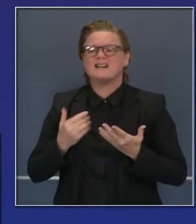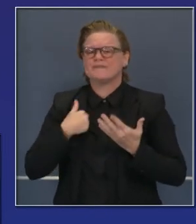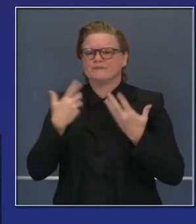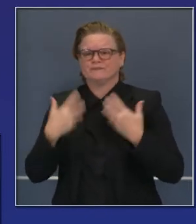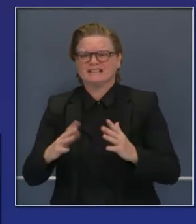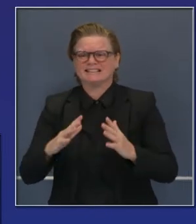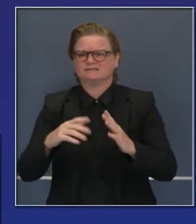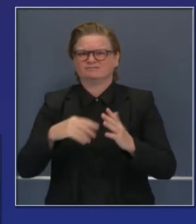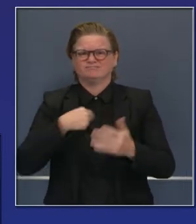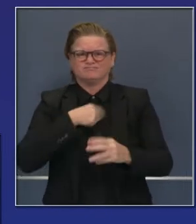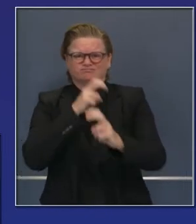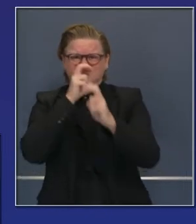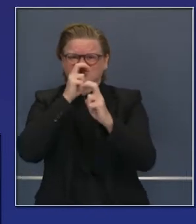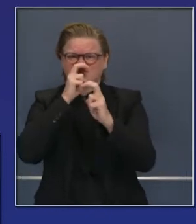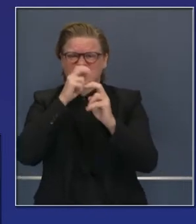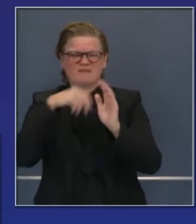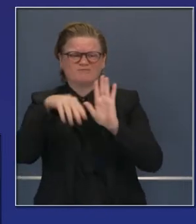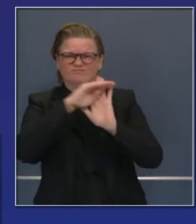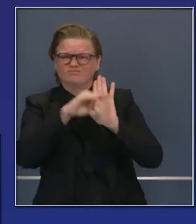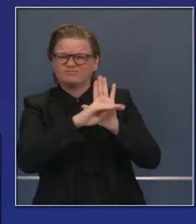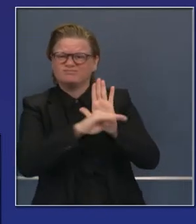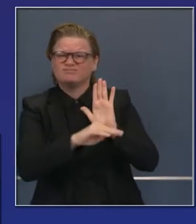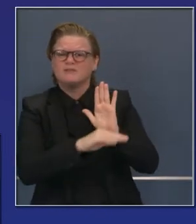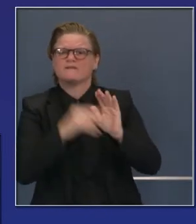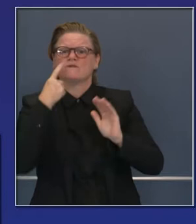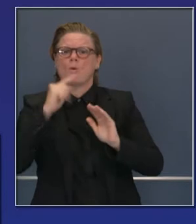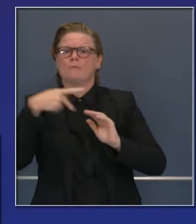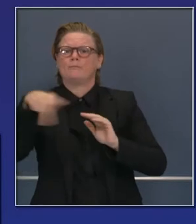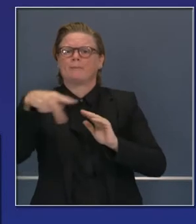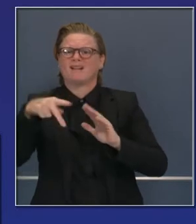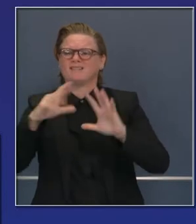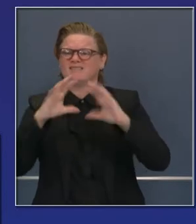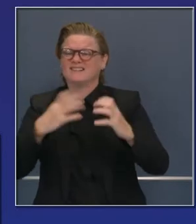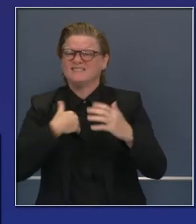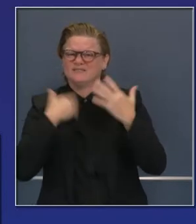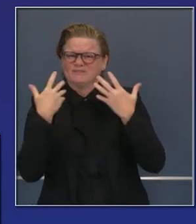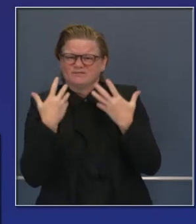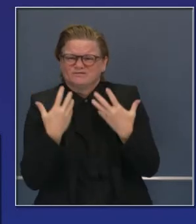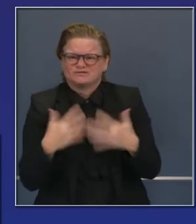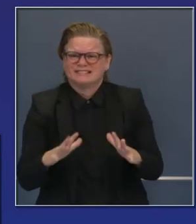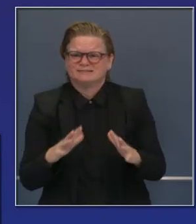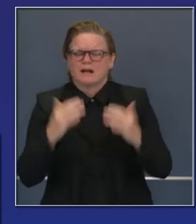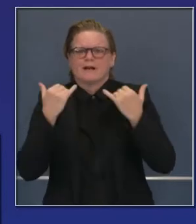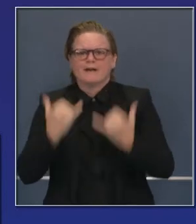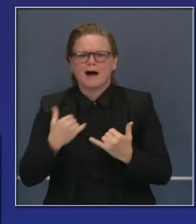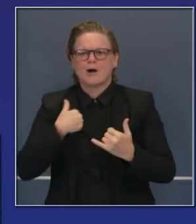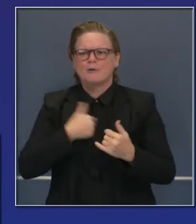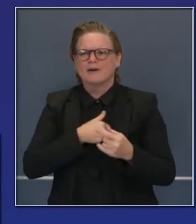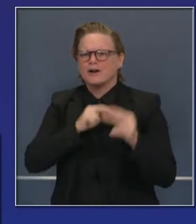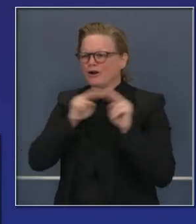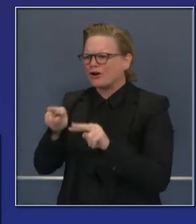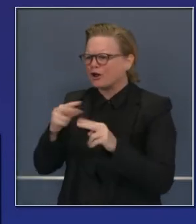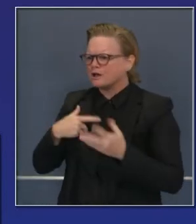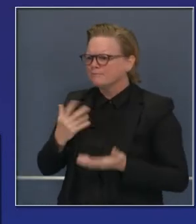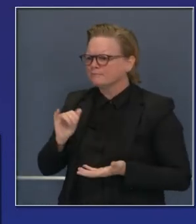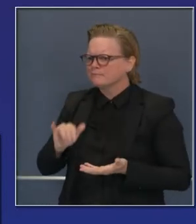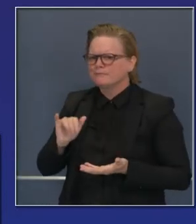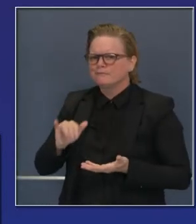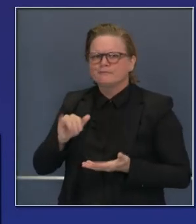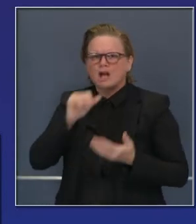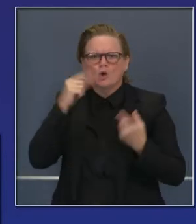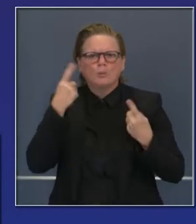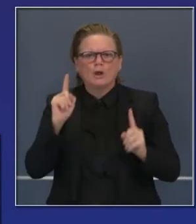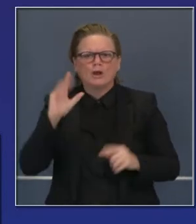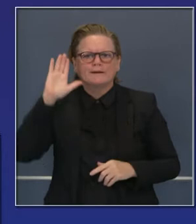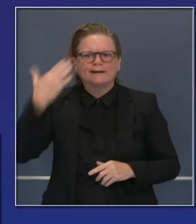haciendo todo lo que hemos hecho hasta ahorita con esas restricciones en esos 51 condados, incluyendo una posible